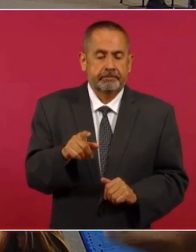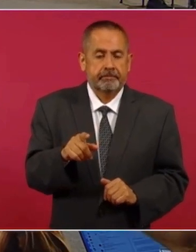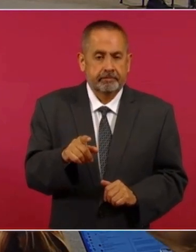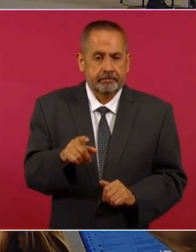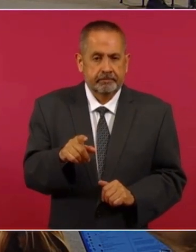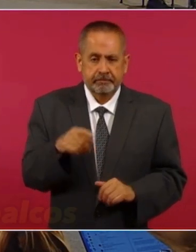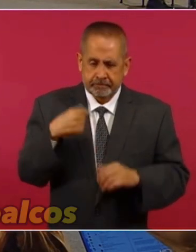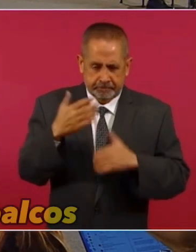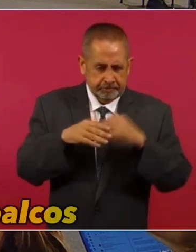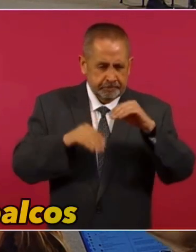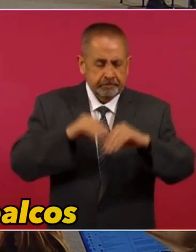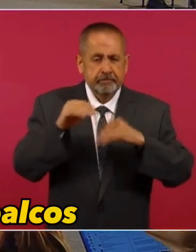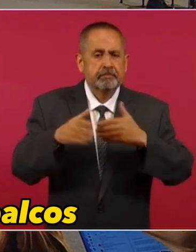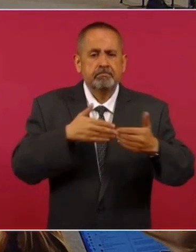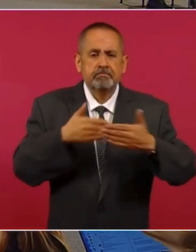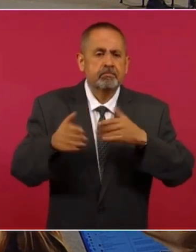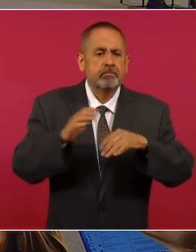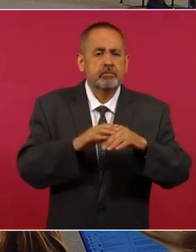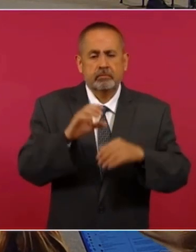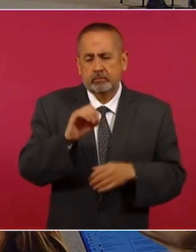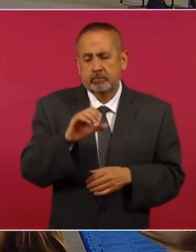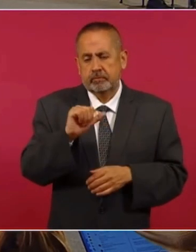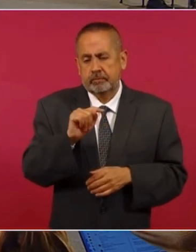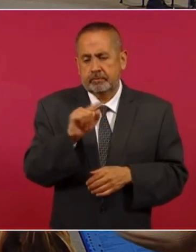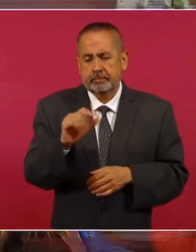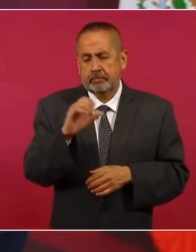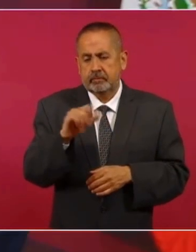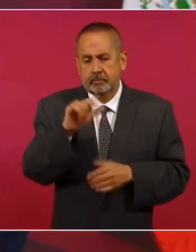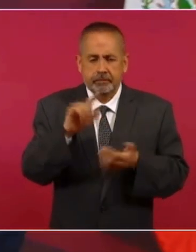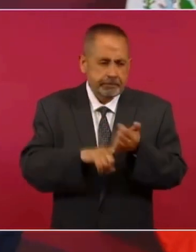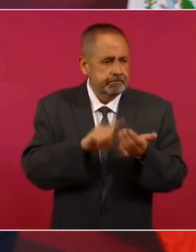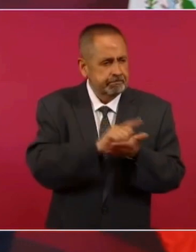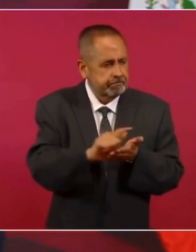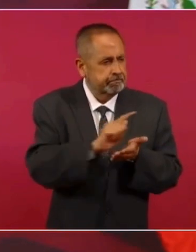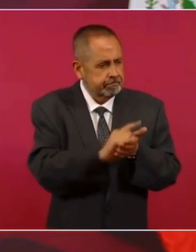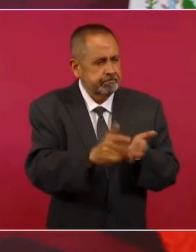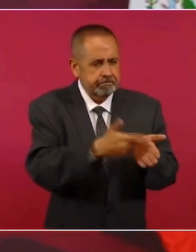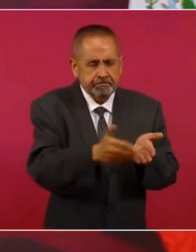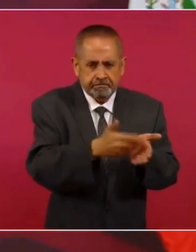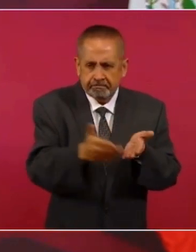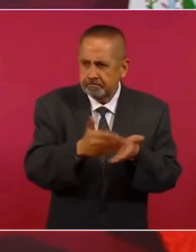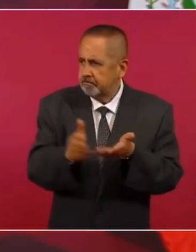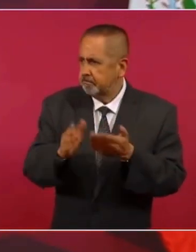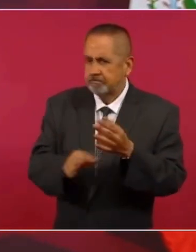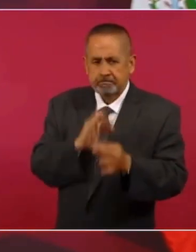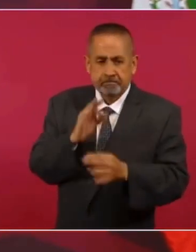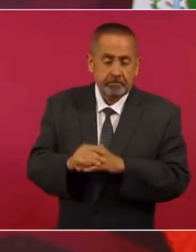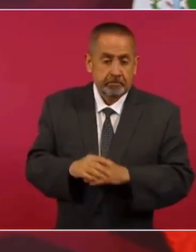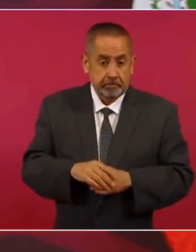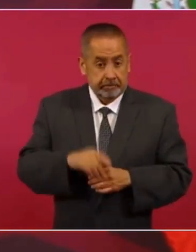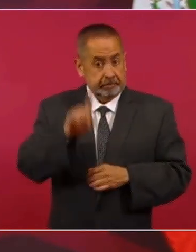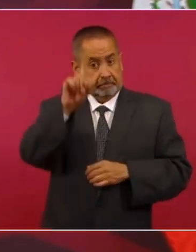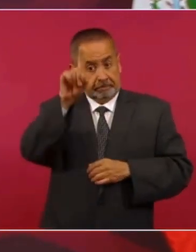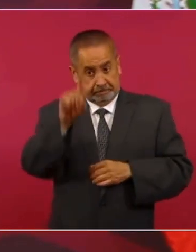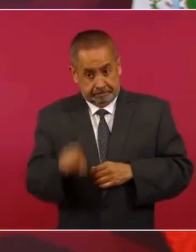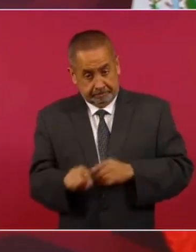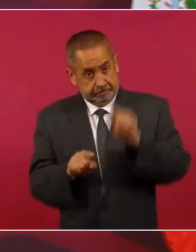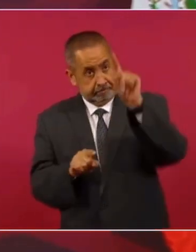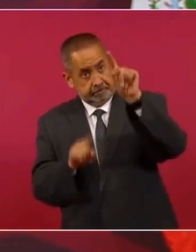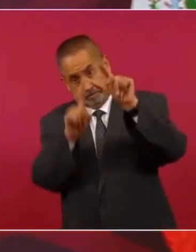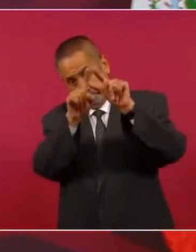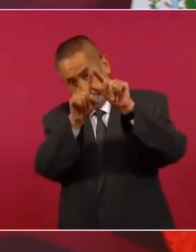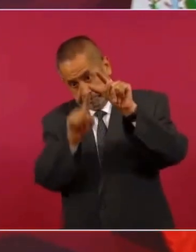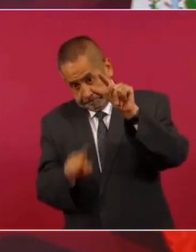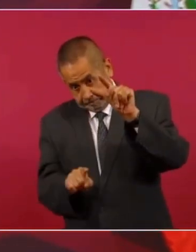modernizando el puerto de Cuatracualcos, desasolvándolo y en todo el corredor, ah, bueno,